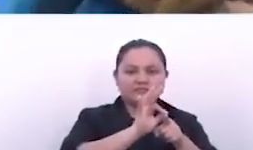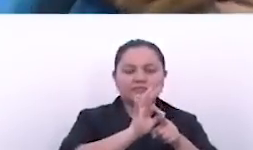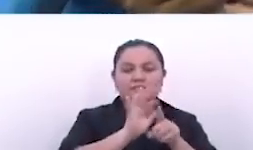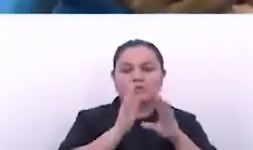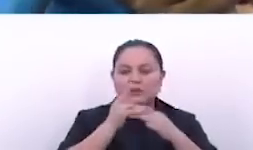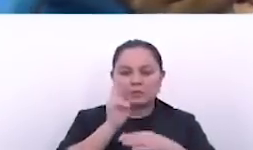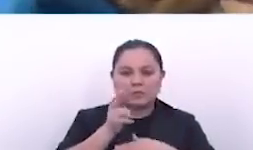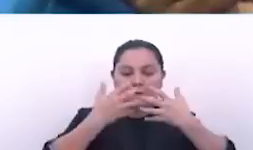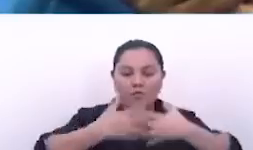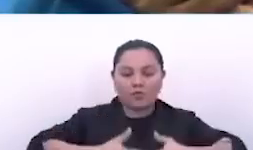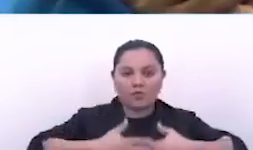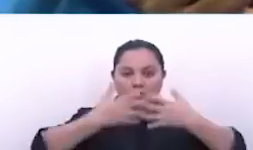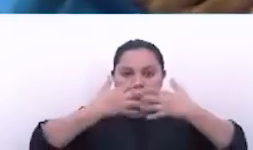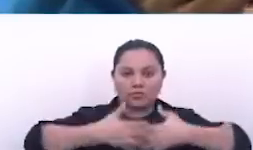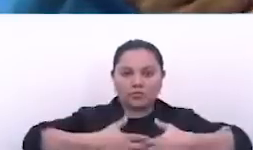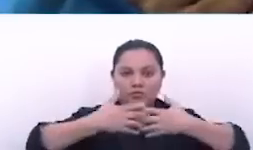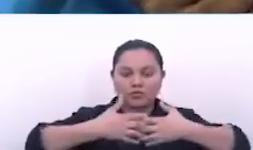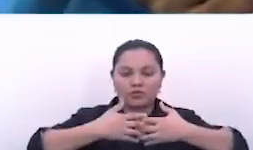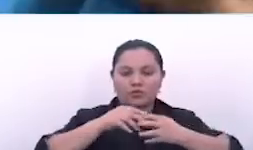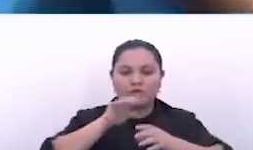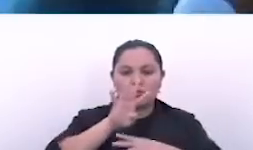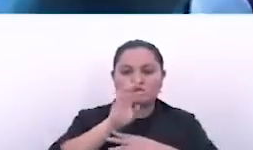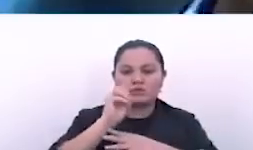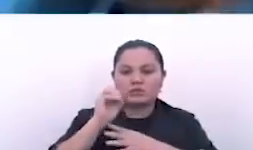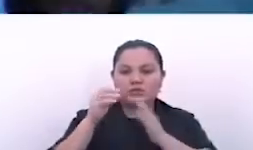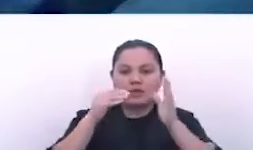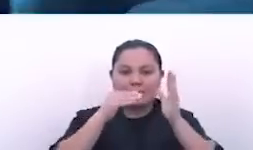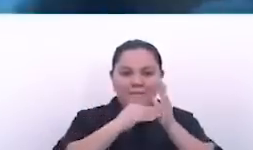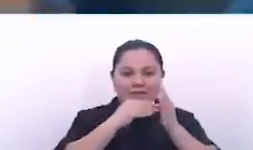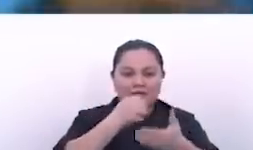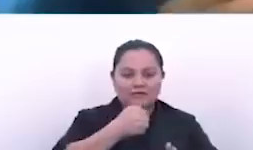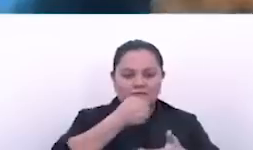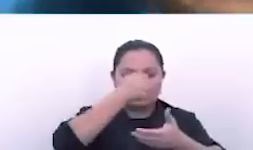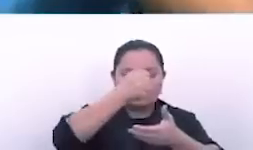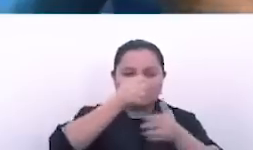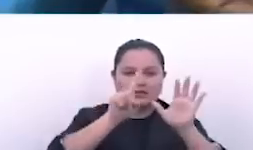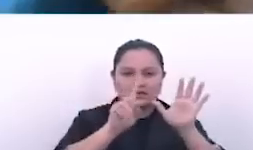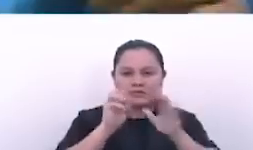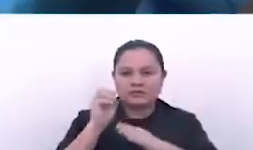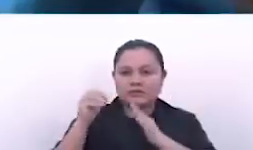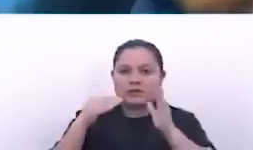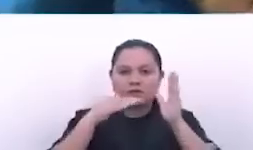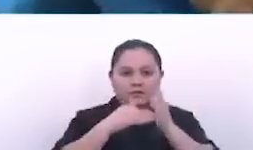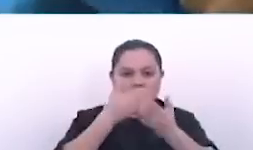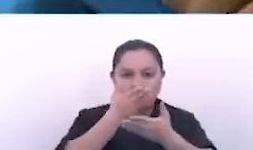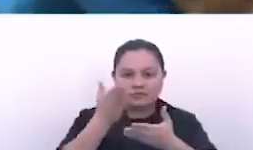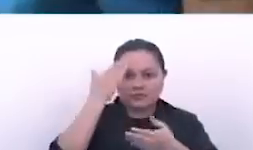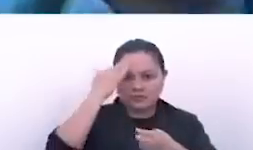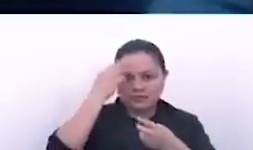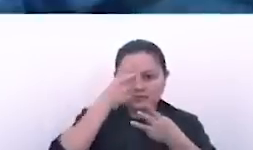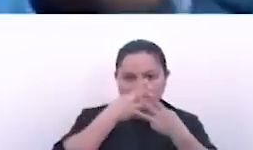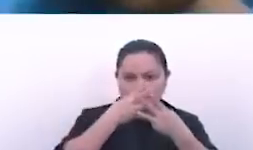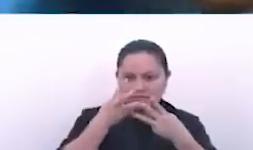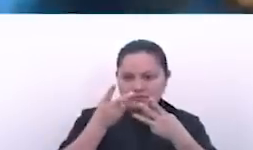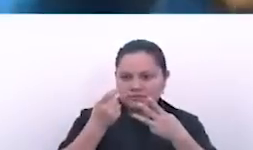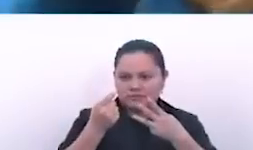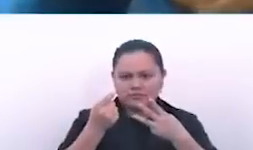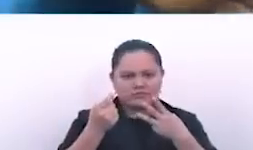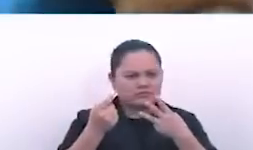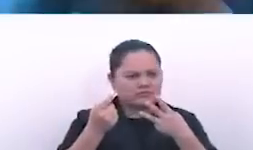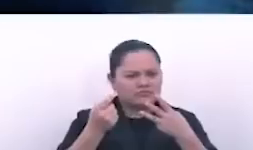es lo mismo producir, entregar 400 mil paquetes a entregar 600 mil. No sé si las matemáticas le suman y le va a dar lo mismo.